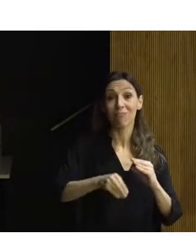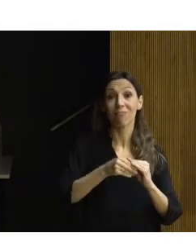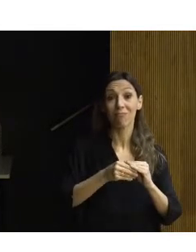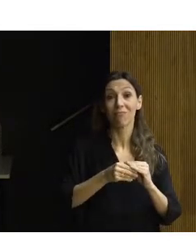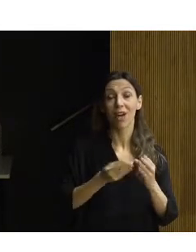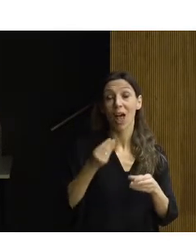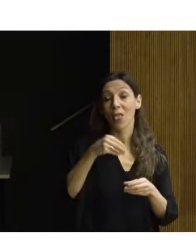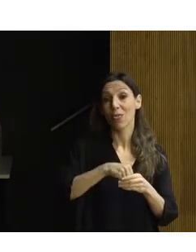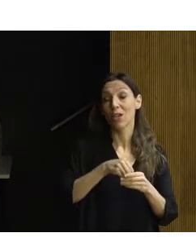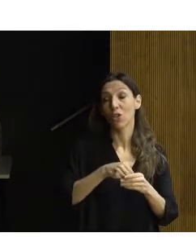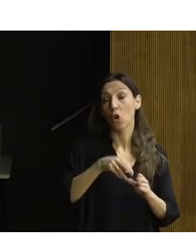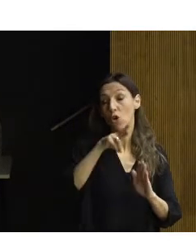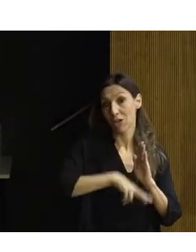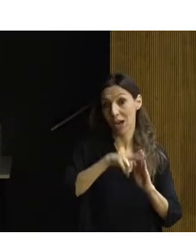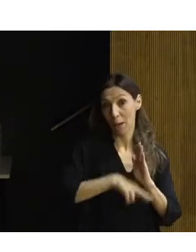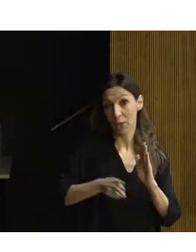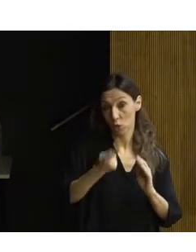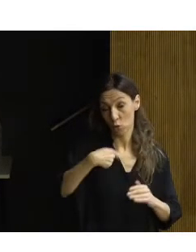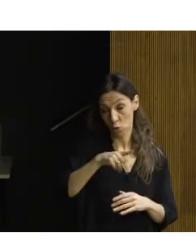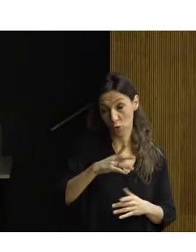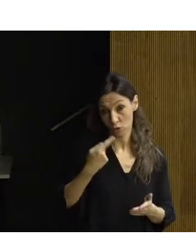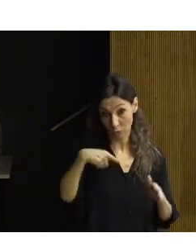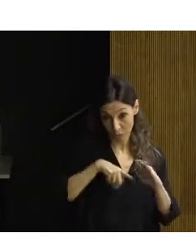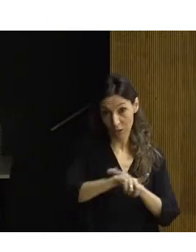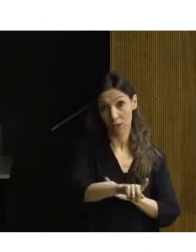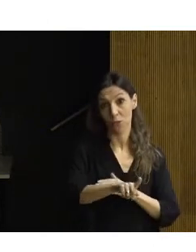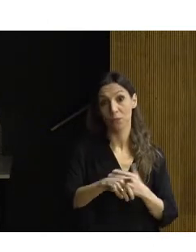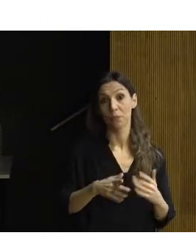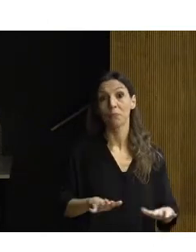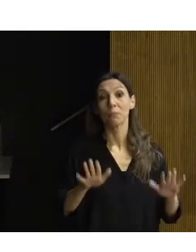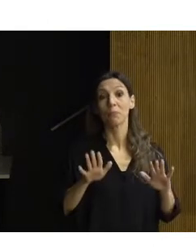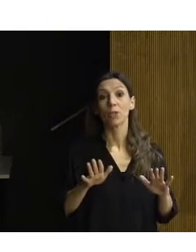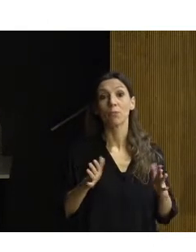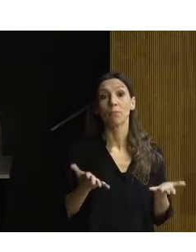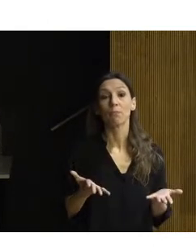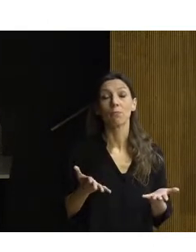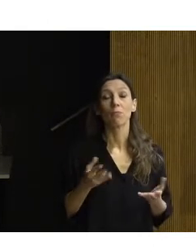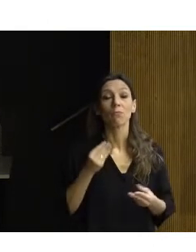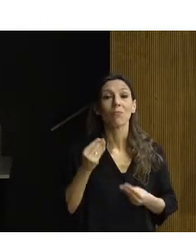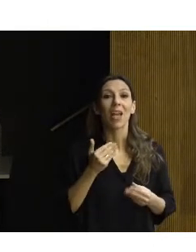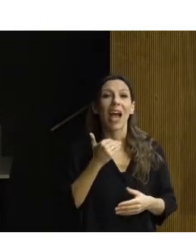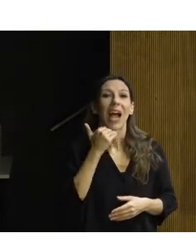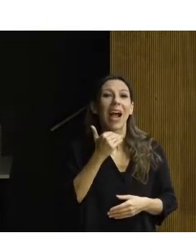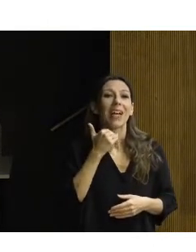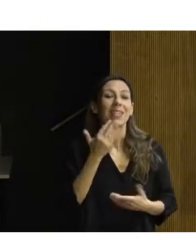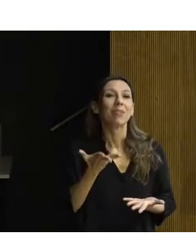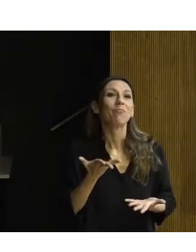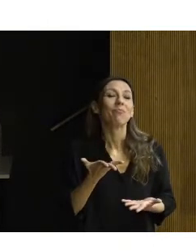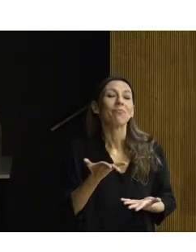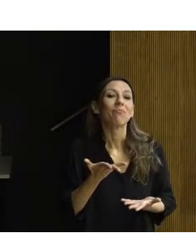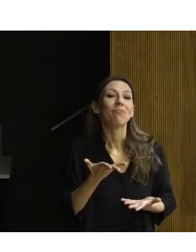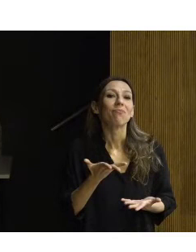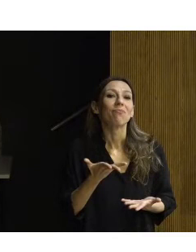nuestra reglamentación, de la reglamentación que desarrollamos. Pero digamos que esa es casi, me atrevería a decir, la parte fácil.